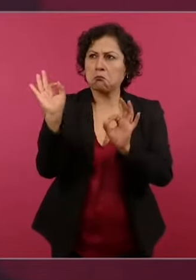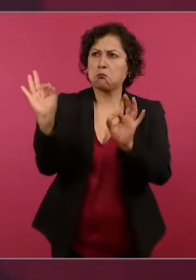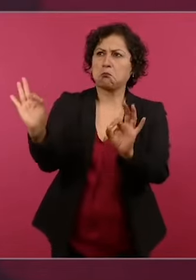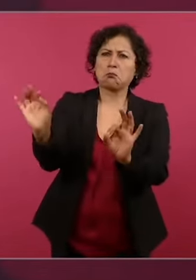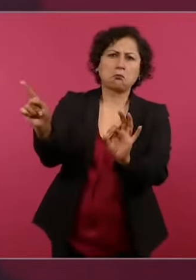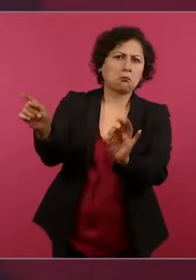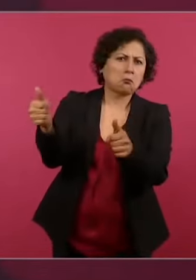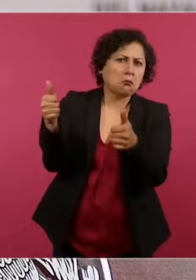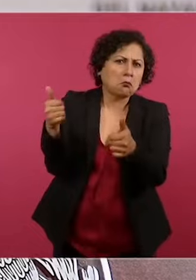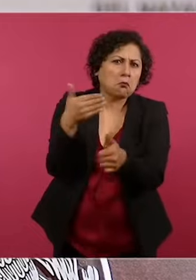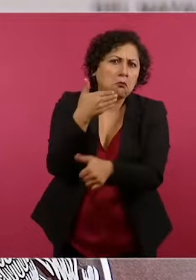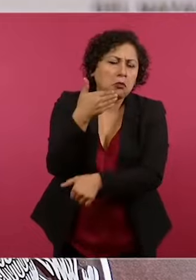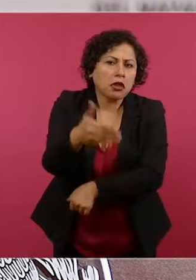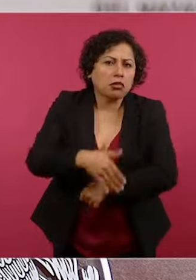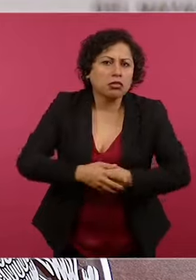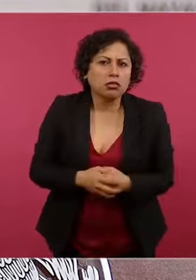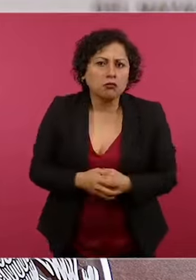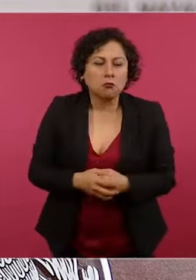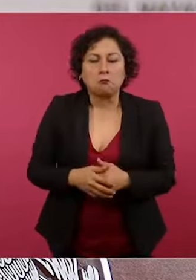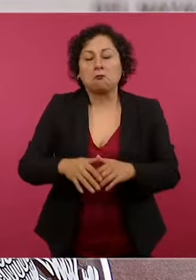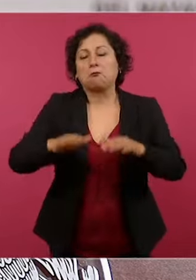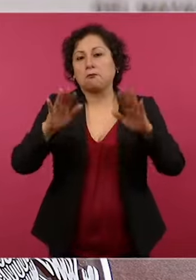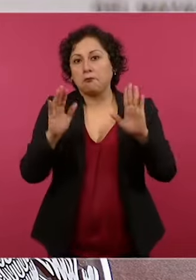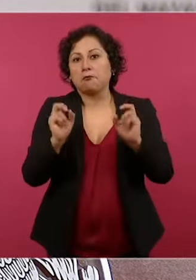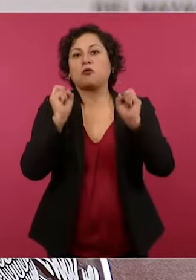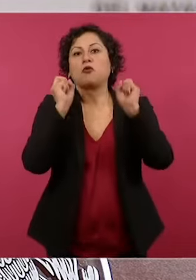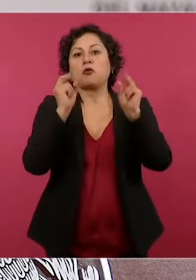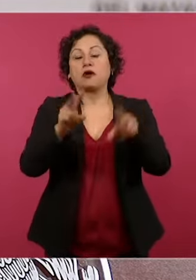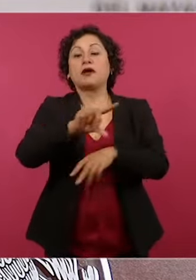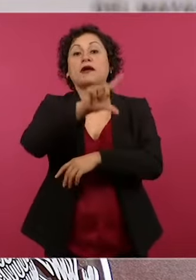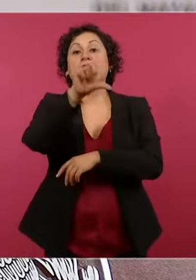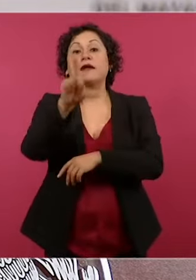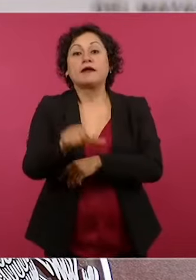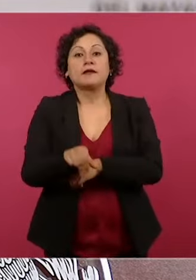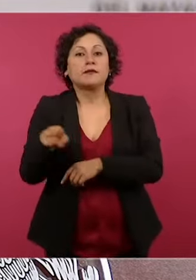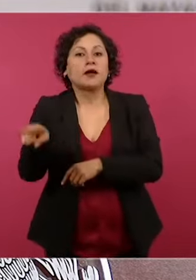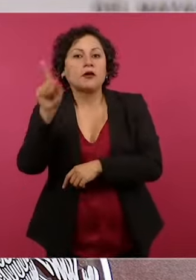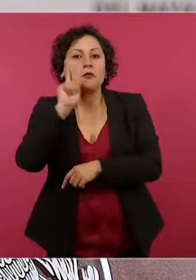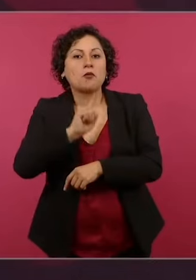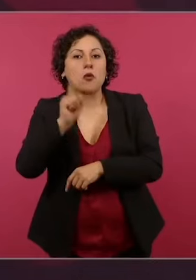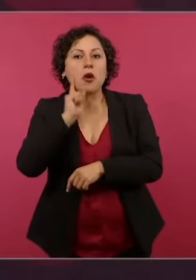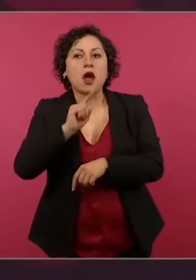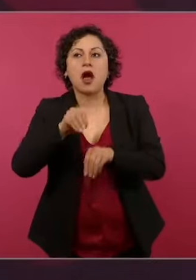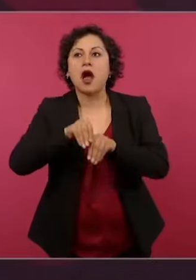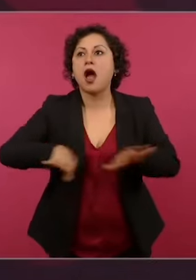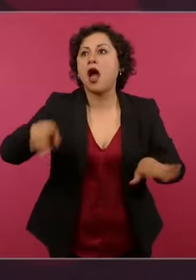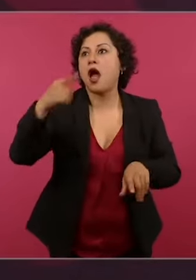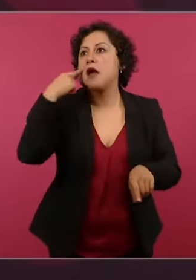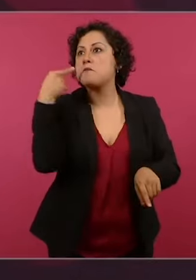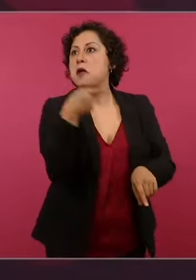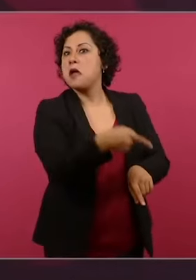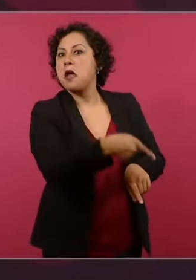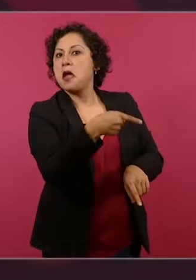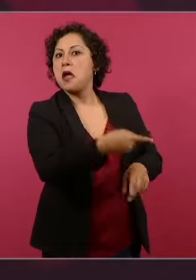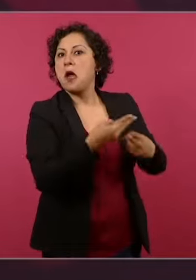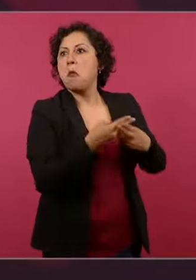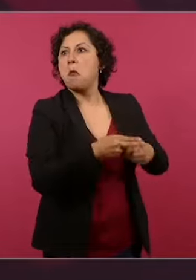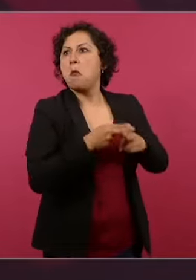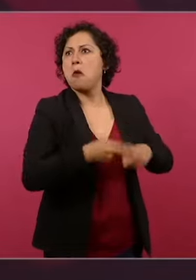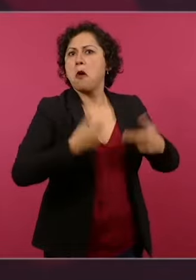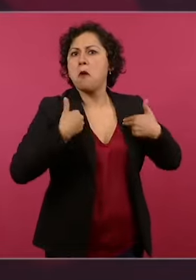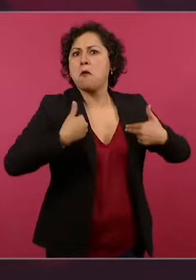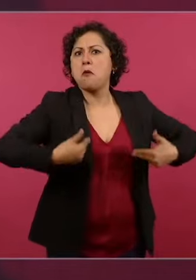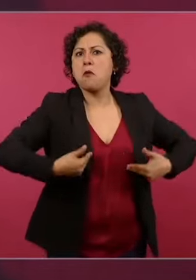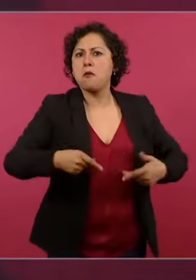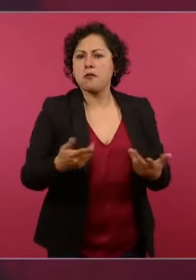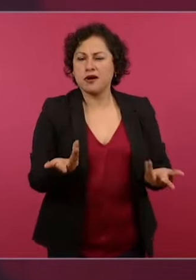lado, pues no era cierto que esto constituyera una prueba de que ahí hubiera una fosa, una supuesta fosa de